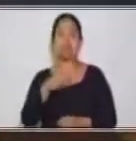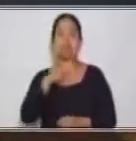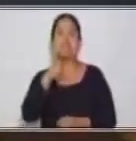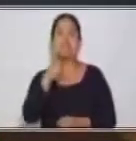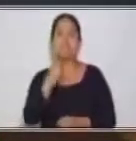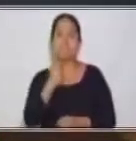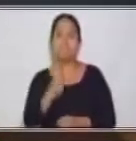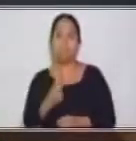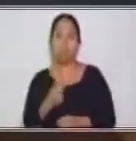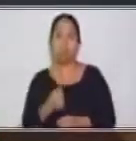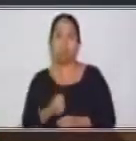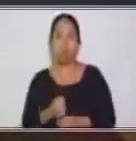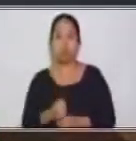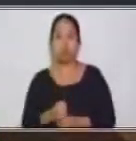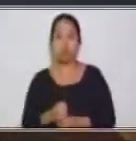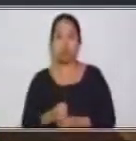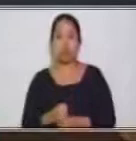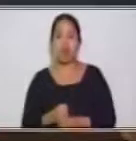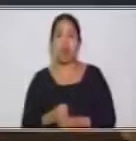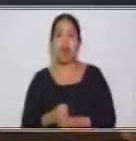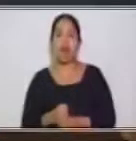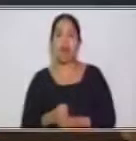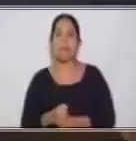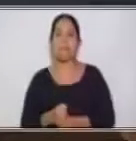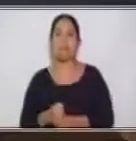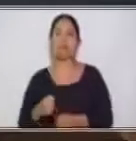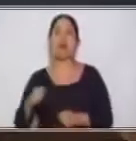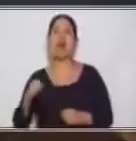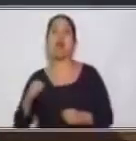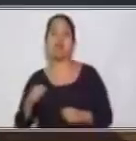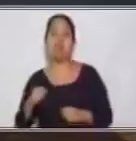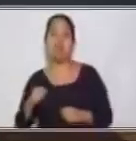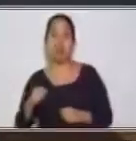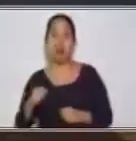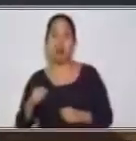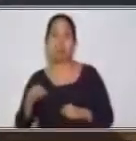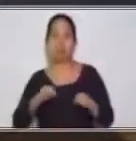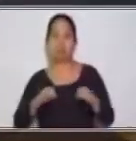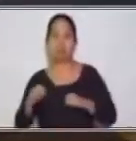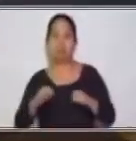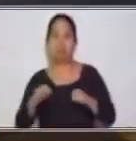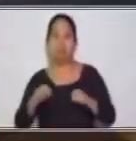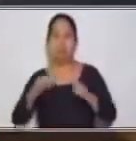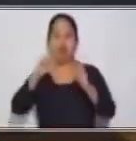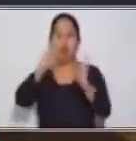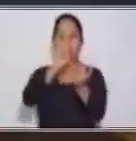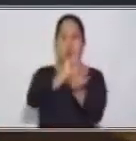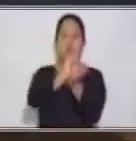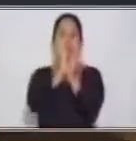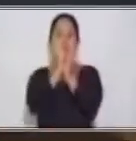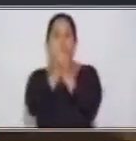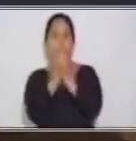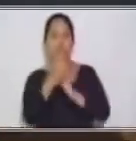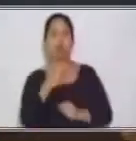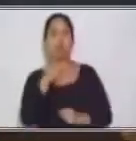pasiva? Muy bien. Porque esta es una voz activa. Bueno, simplemente las clases,